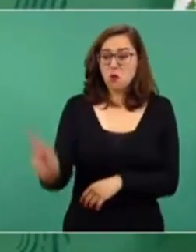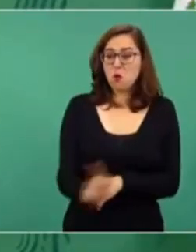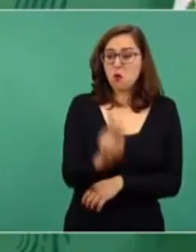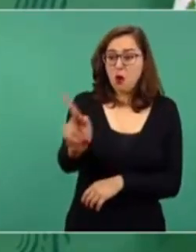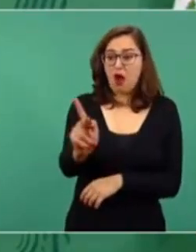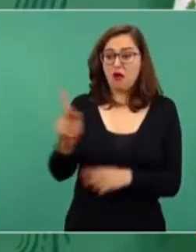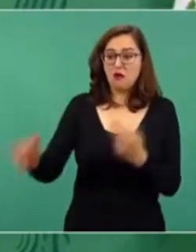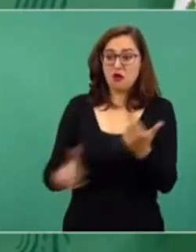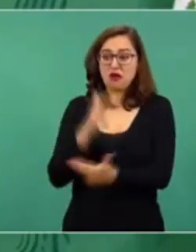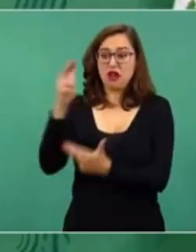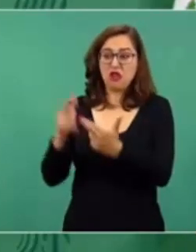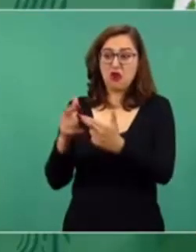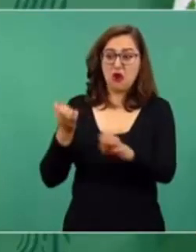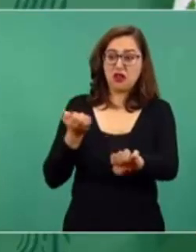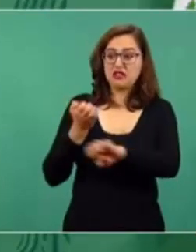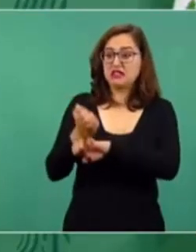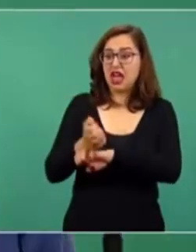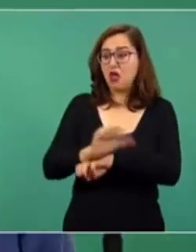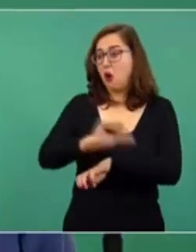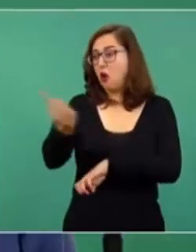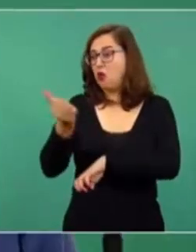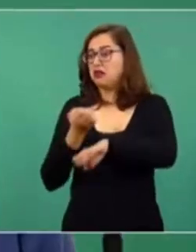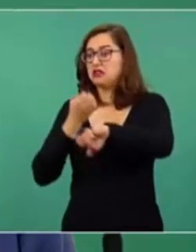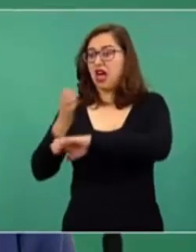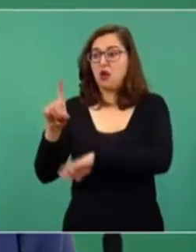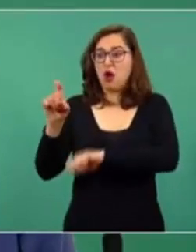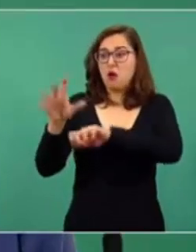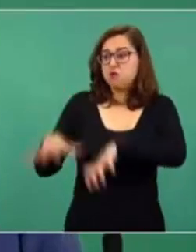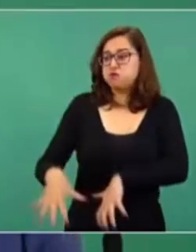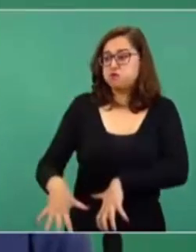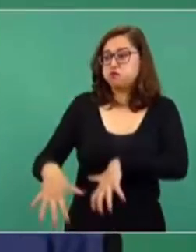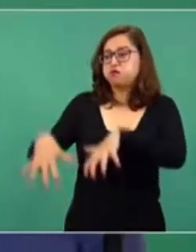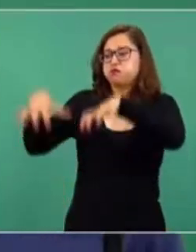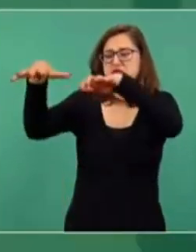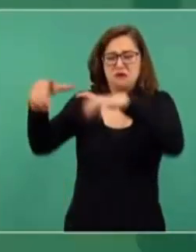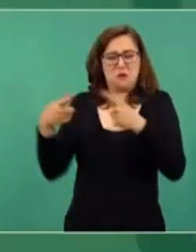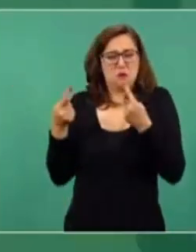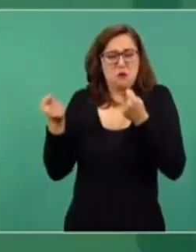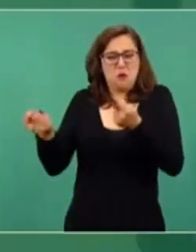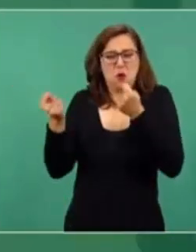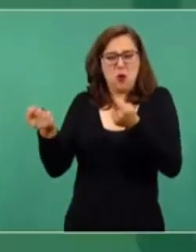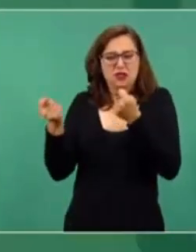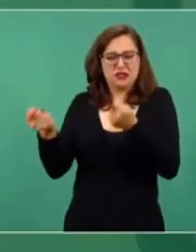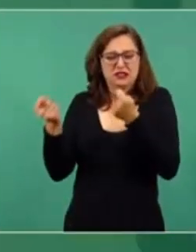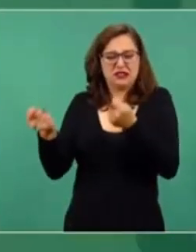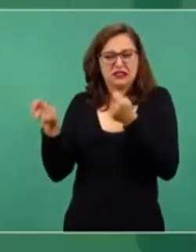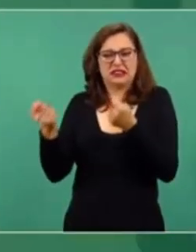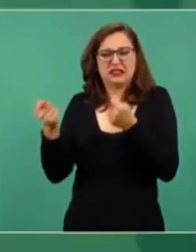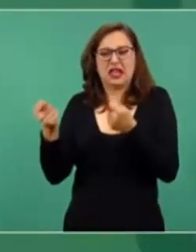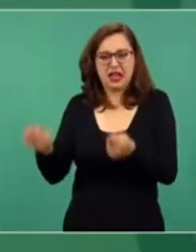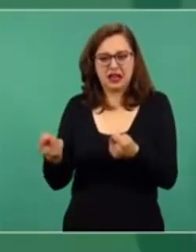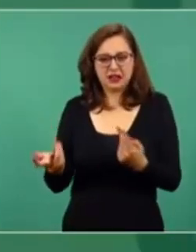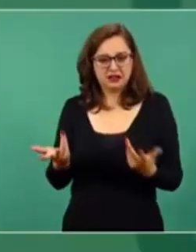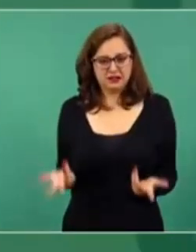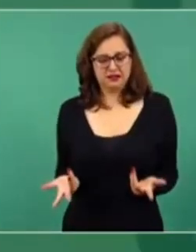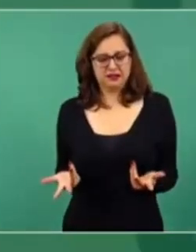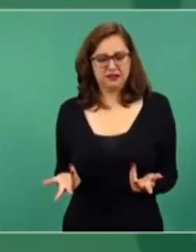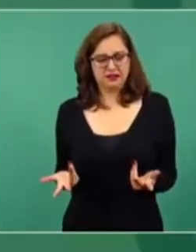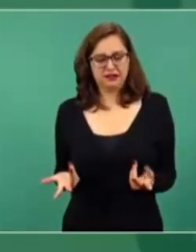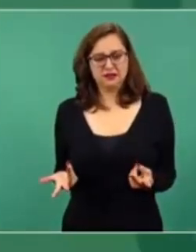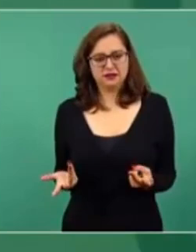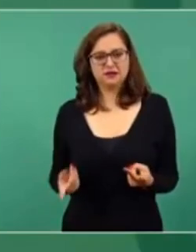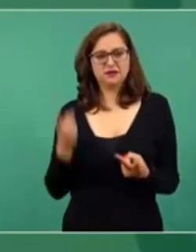una región, un estado, varios estados, no les importa que se beneficie